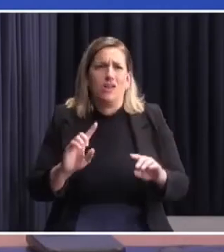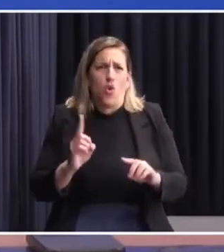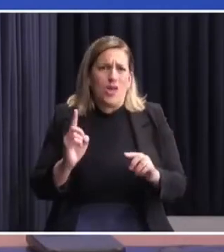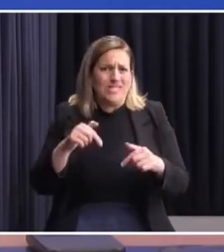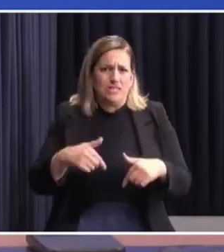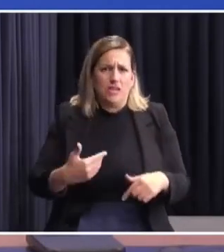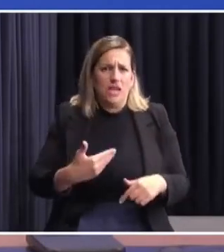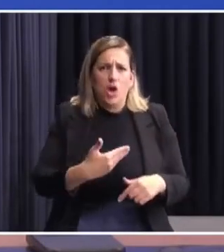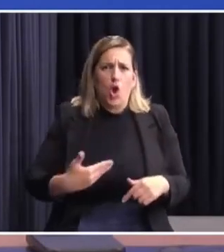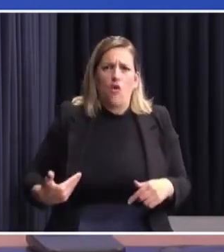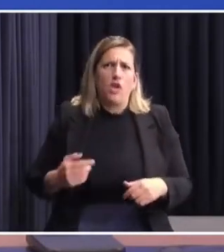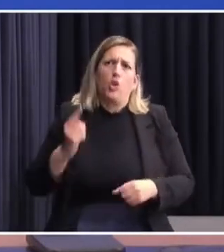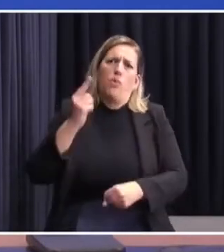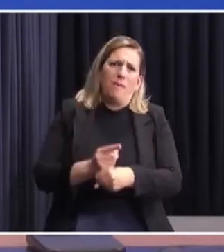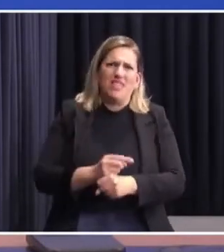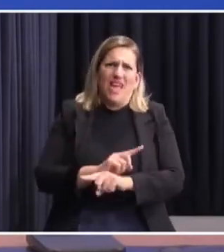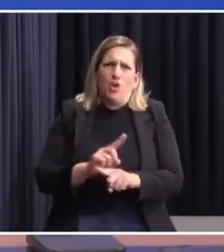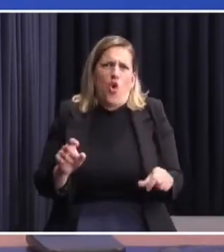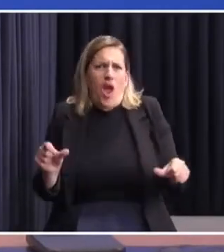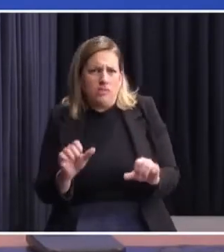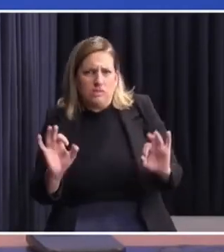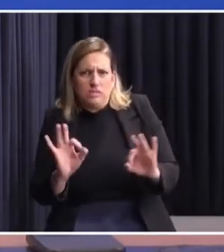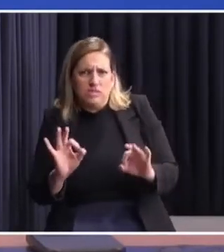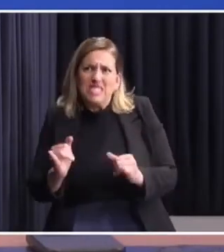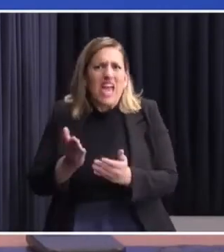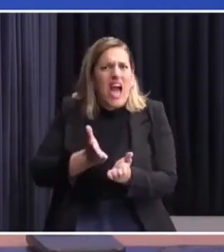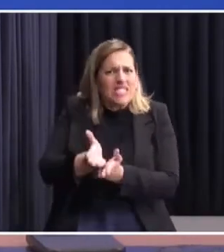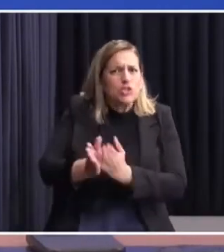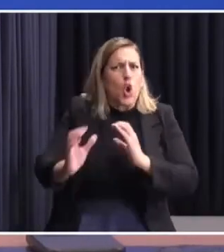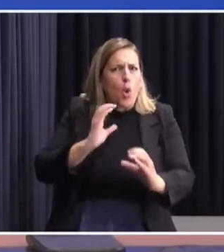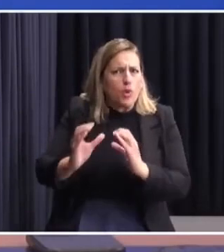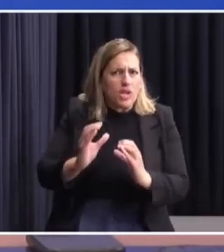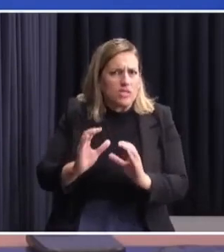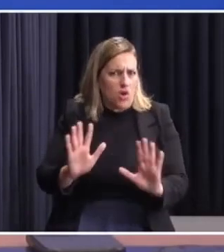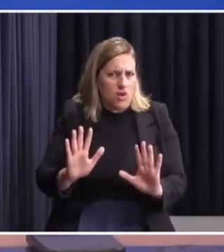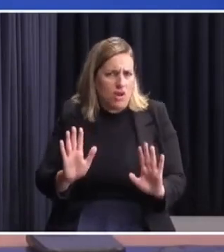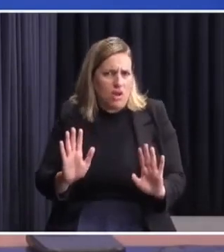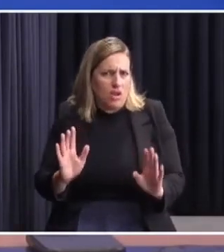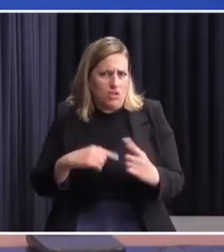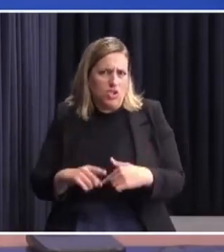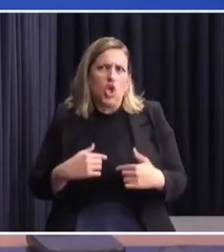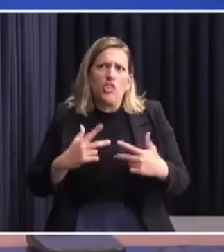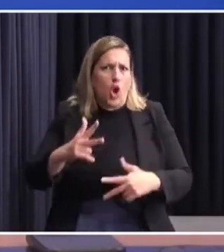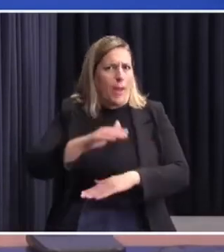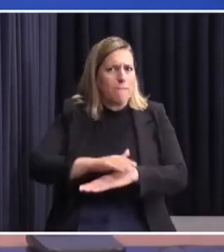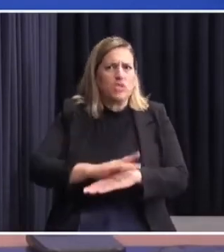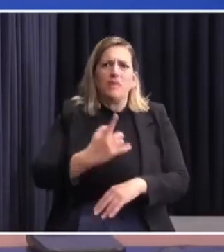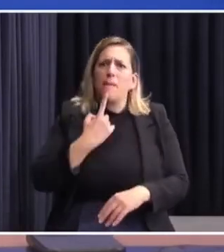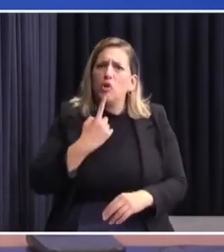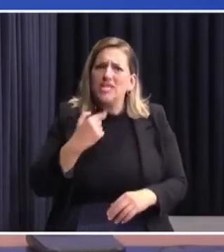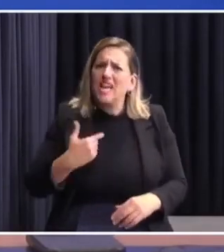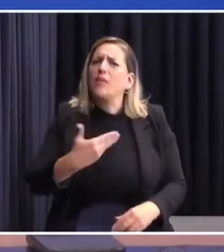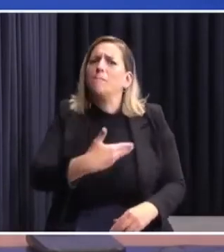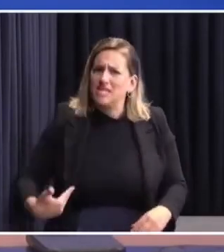facultades de gobierno, no puede ordenar, no puede decidir, simplemente me asesora a mí, cierro paréntesis, que quiero decir con esto que las responsabilidades políticas son